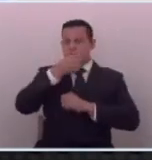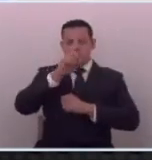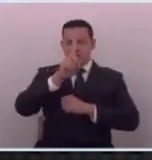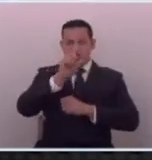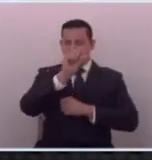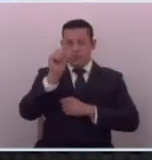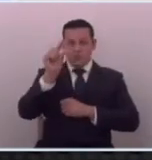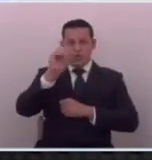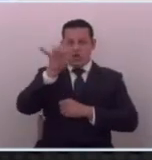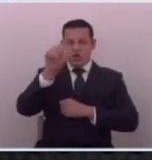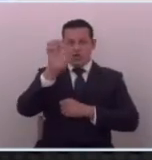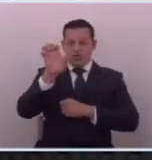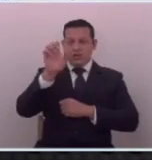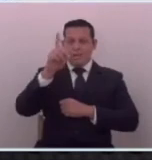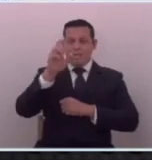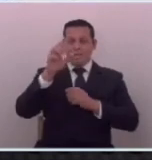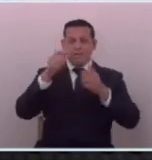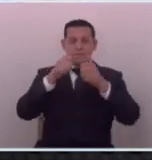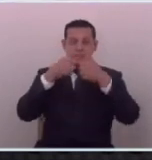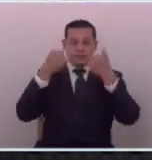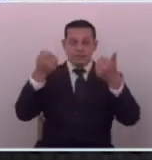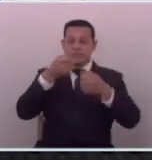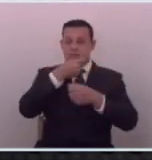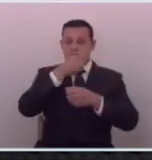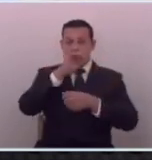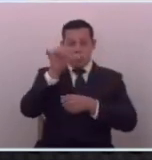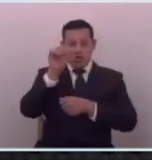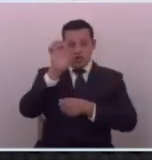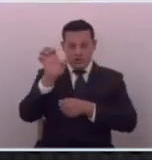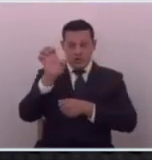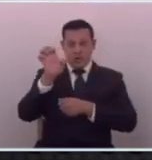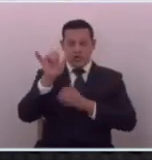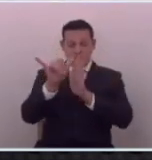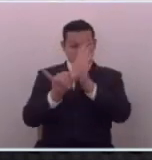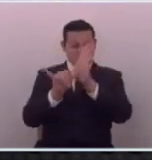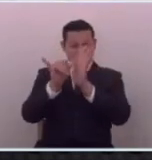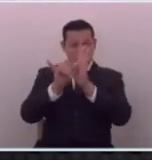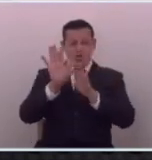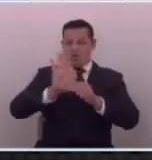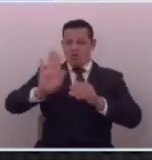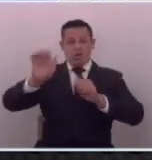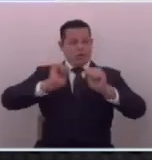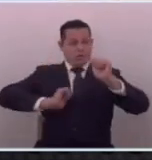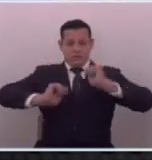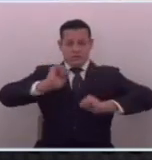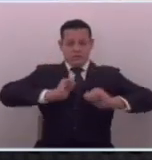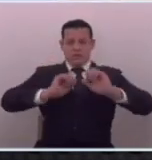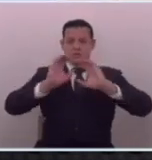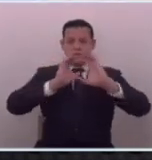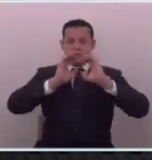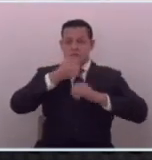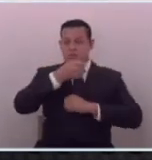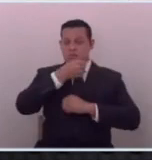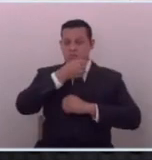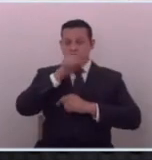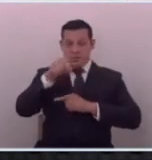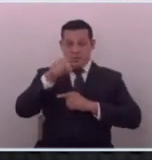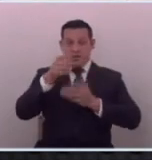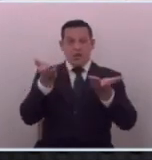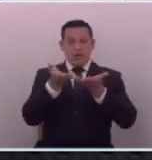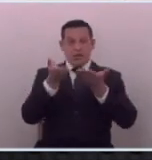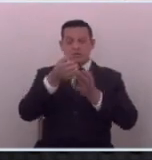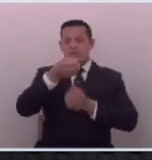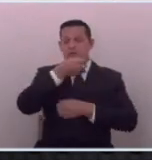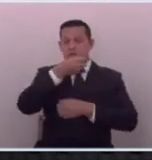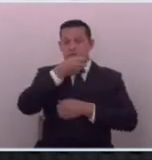José Periodistuber se llama José Youtuber nunca ha fingido ser periodista él produce contenido